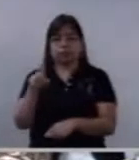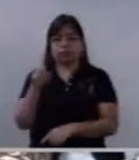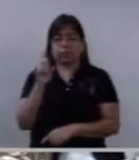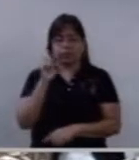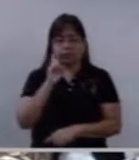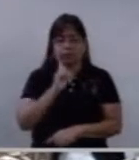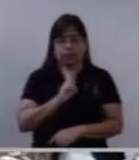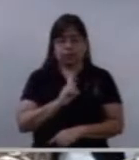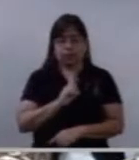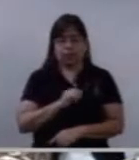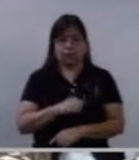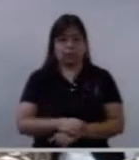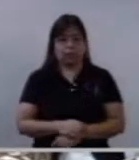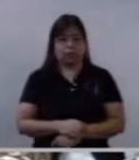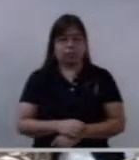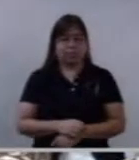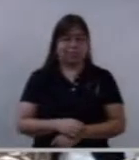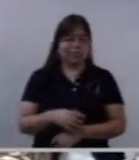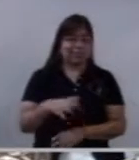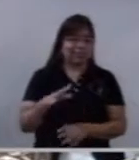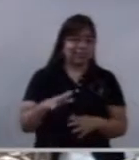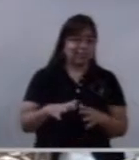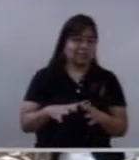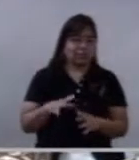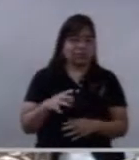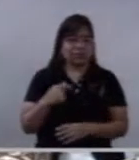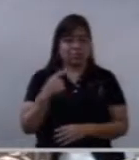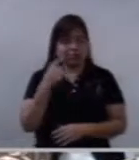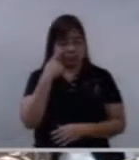perfectamente dibujados en San Pedro.